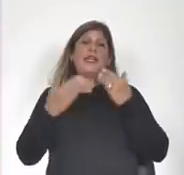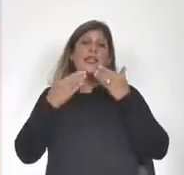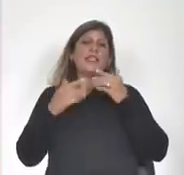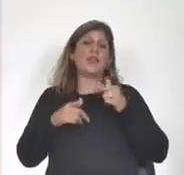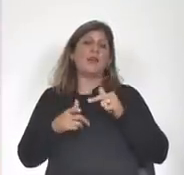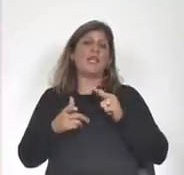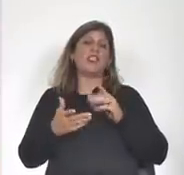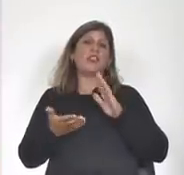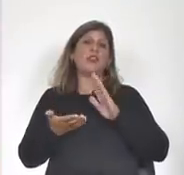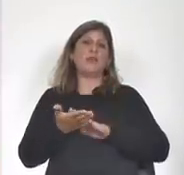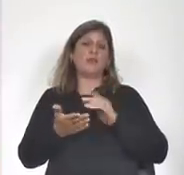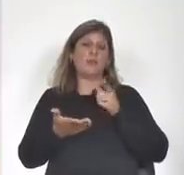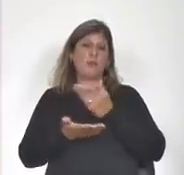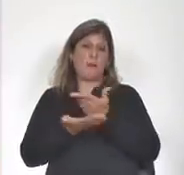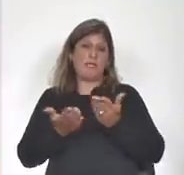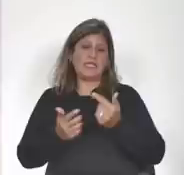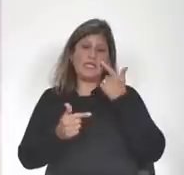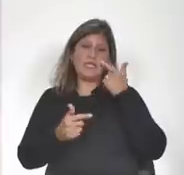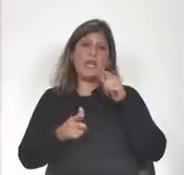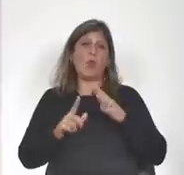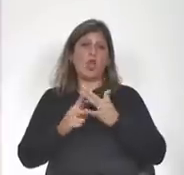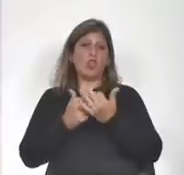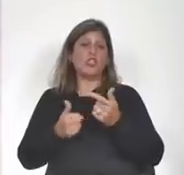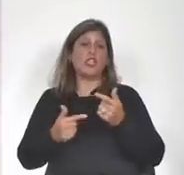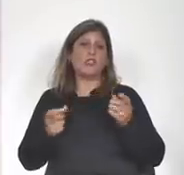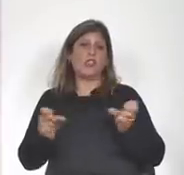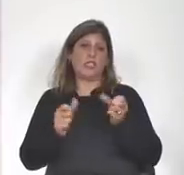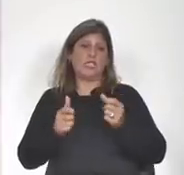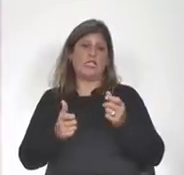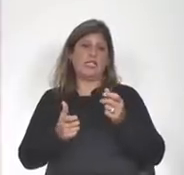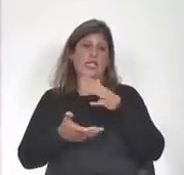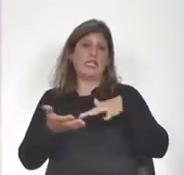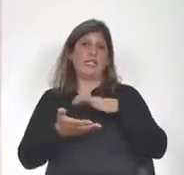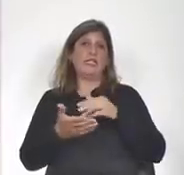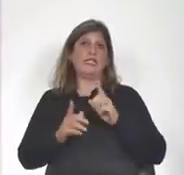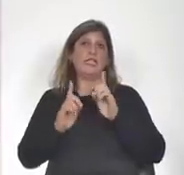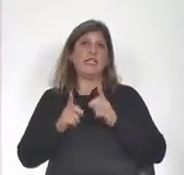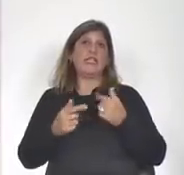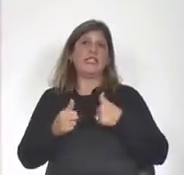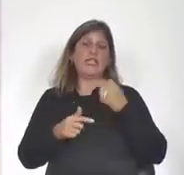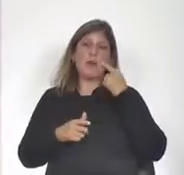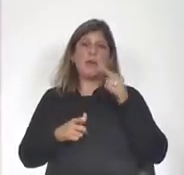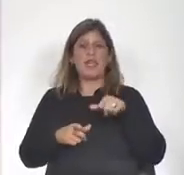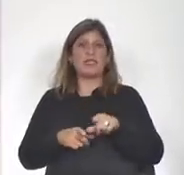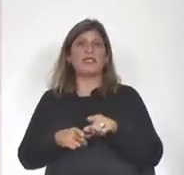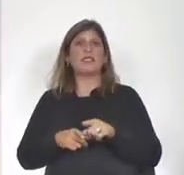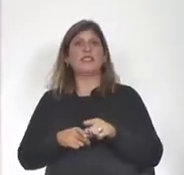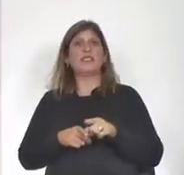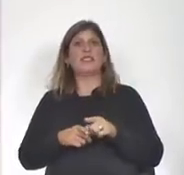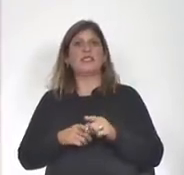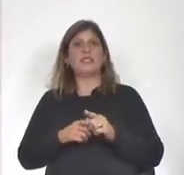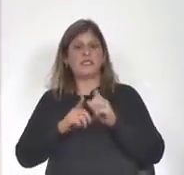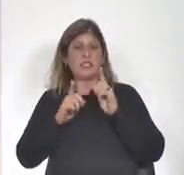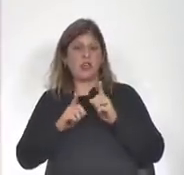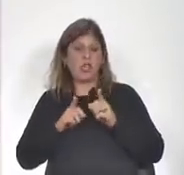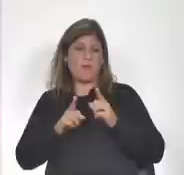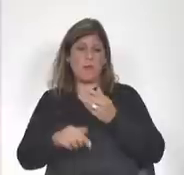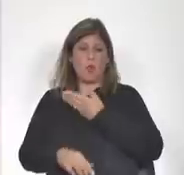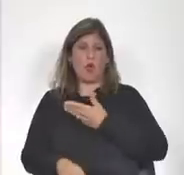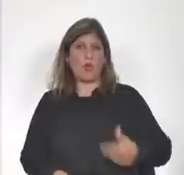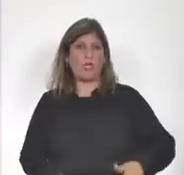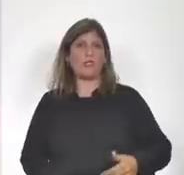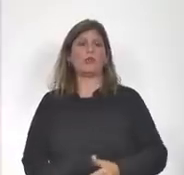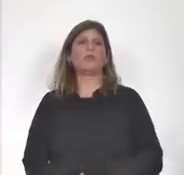referencia al contexto en el que se produce esta situación también hacíamos referencia a hechos de naturaleza similar que han acontecido durante este mismo gobierno